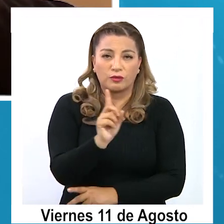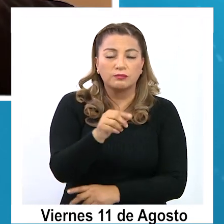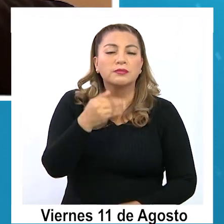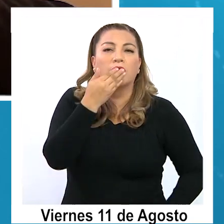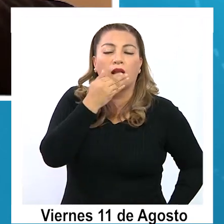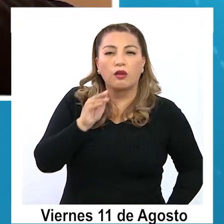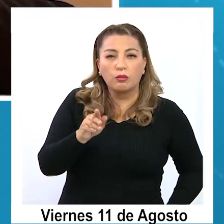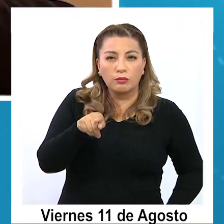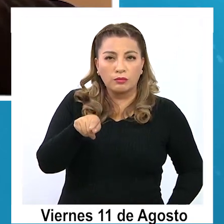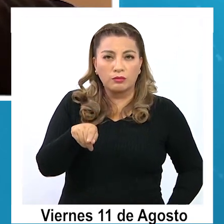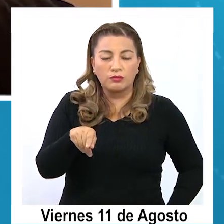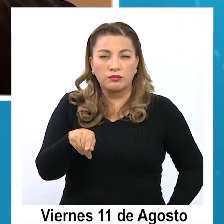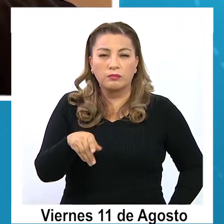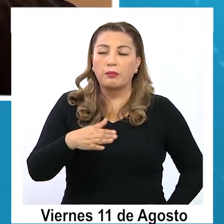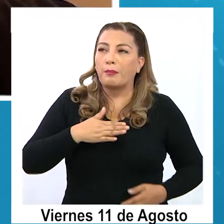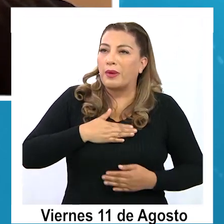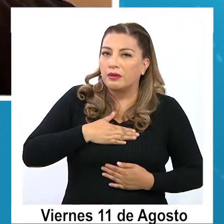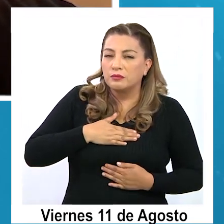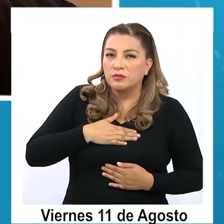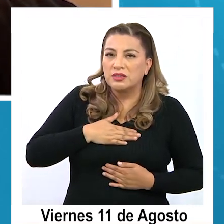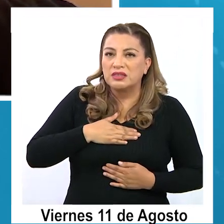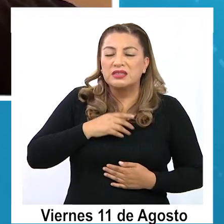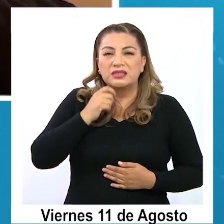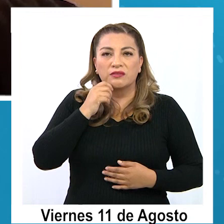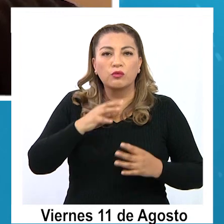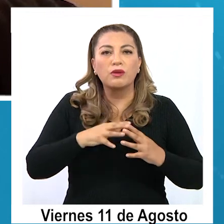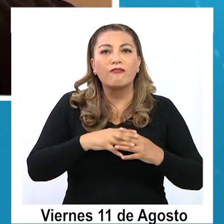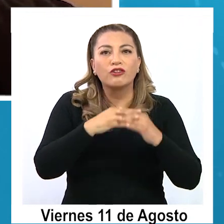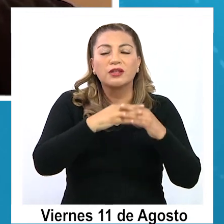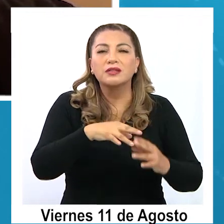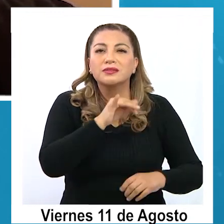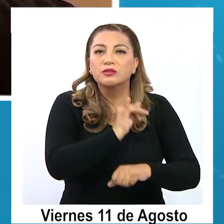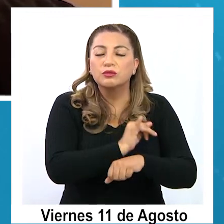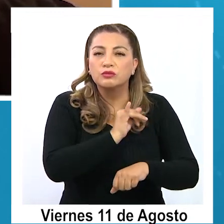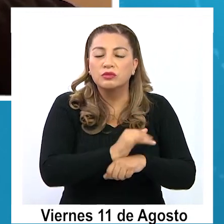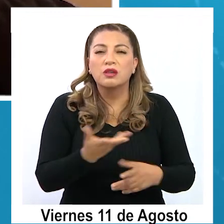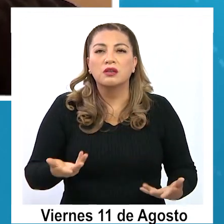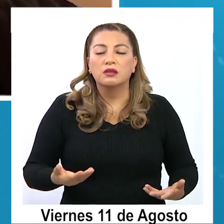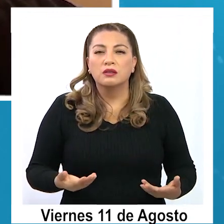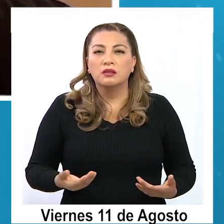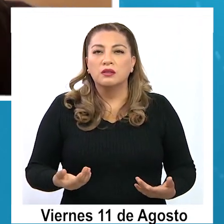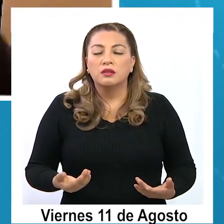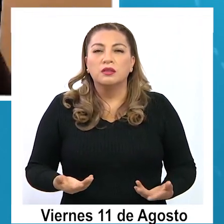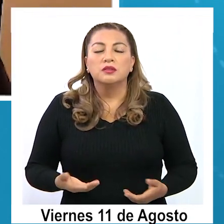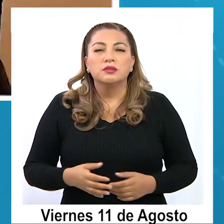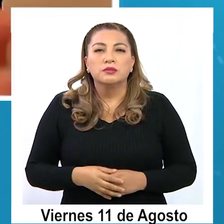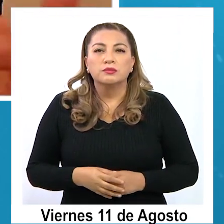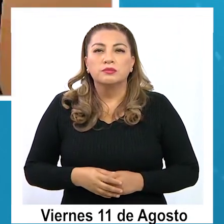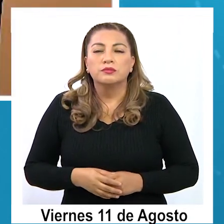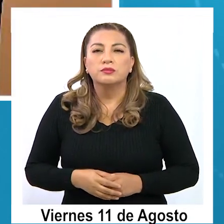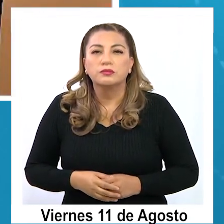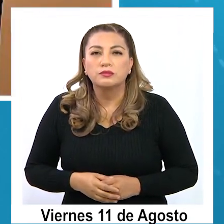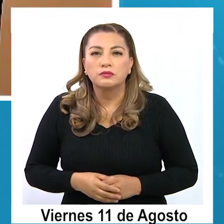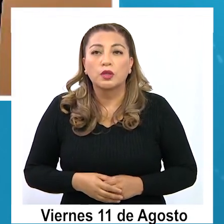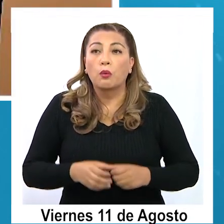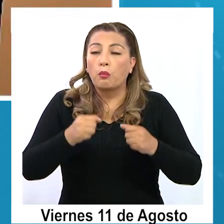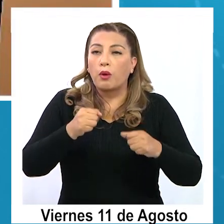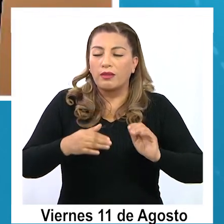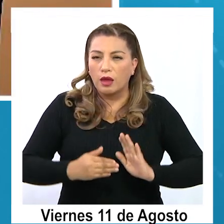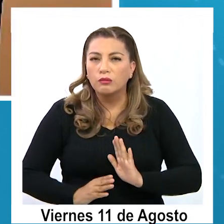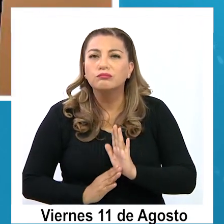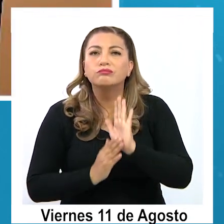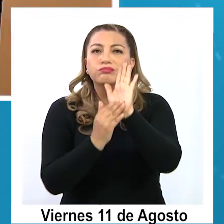todo esto es que para mí es una fortaleza institucional chilena el hecho de que pueda salir a la luz